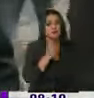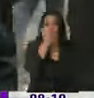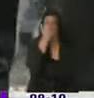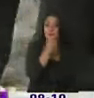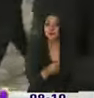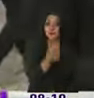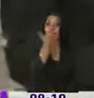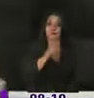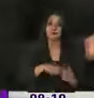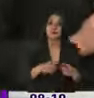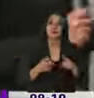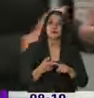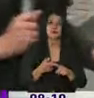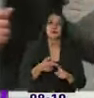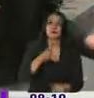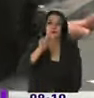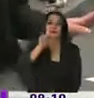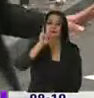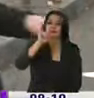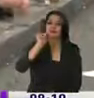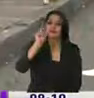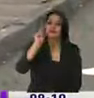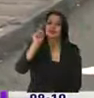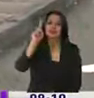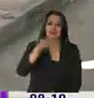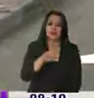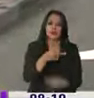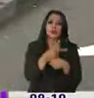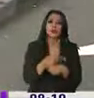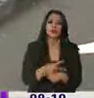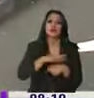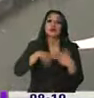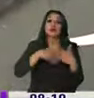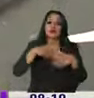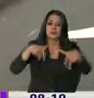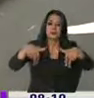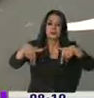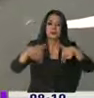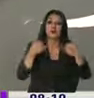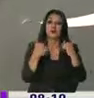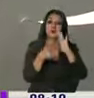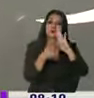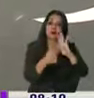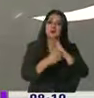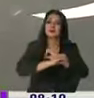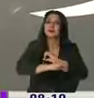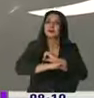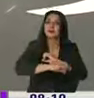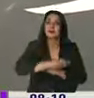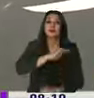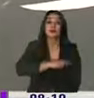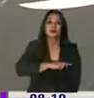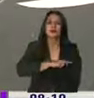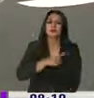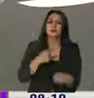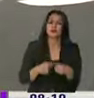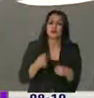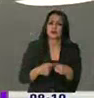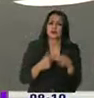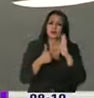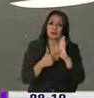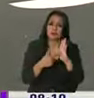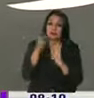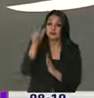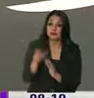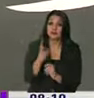día. Así es, el Quinde te cuida, todos somos peatones. Esa es la campaña que vamos a presentar el día de hoy, el municipio de Quito, donde cada vez que la